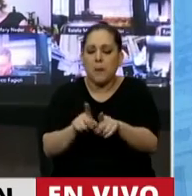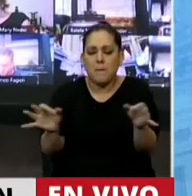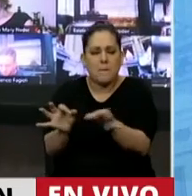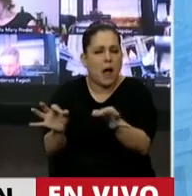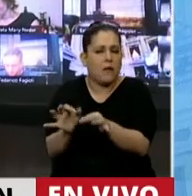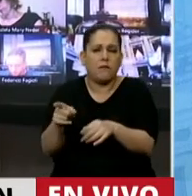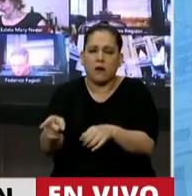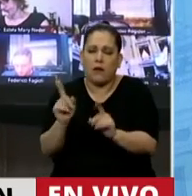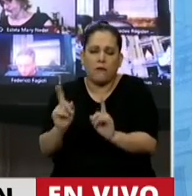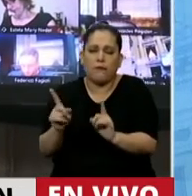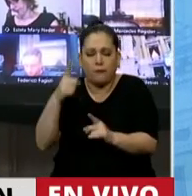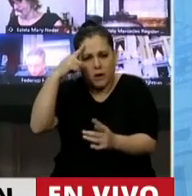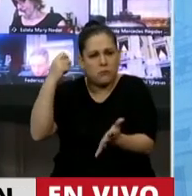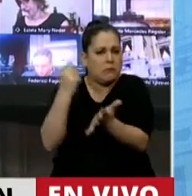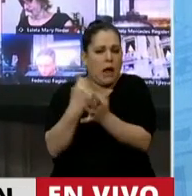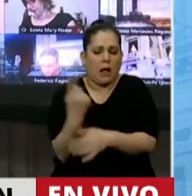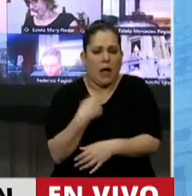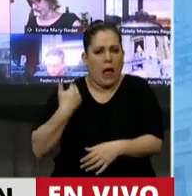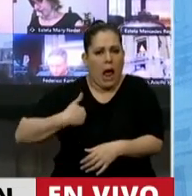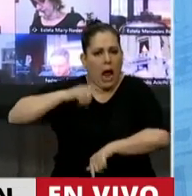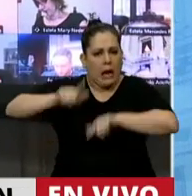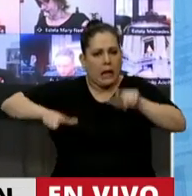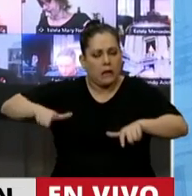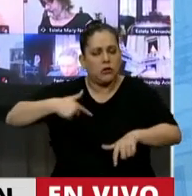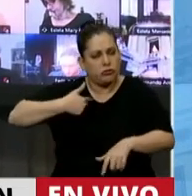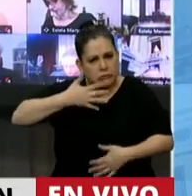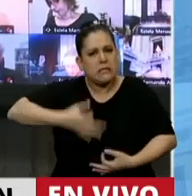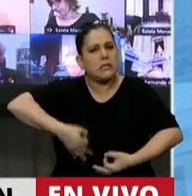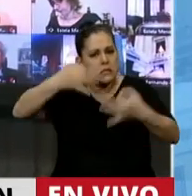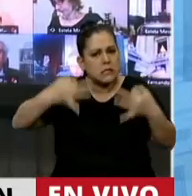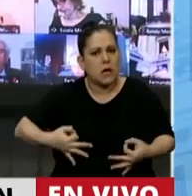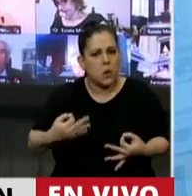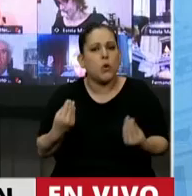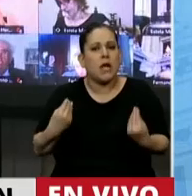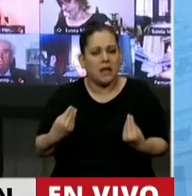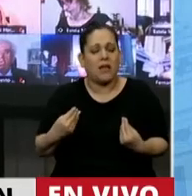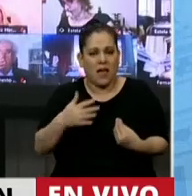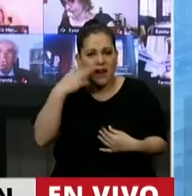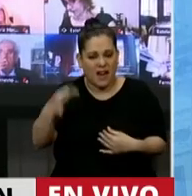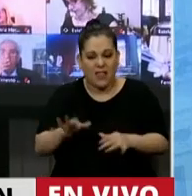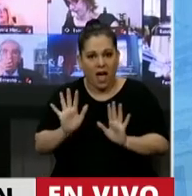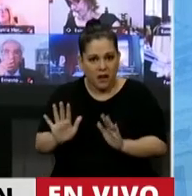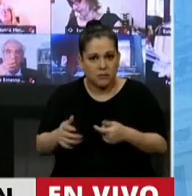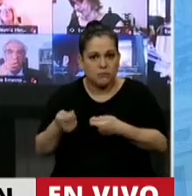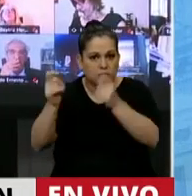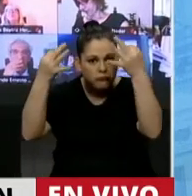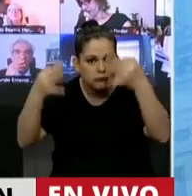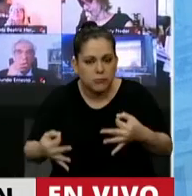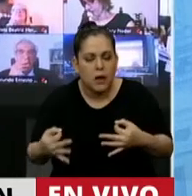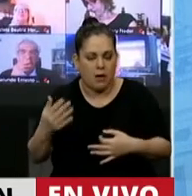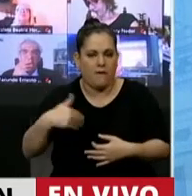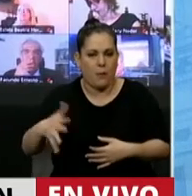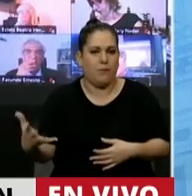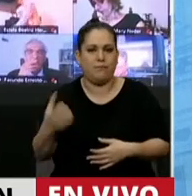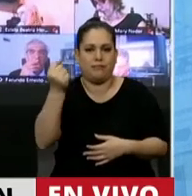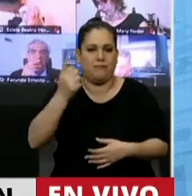herida abierta para todos los argentinos y estoy segurísima que a través de la vía diplomática vamos a conseguir que vuelva a